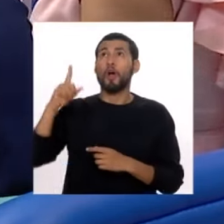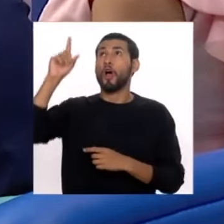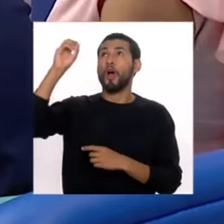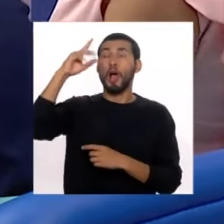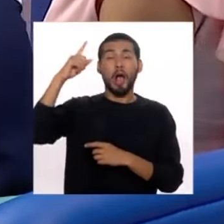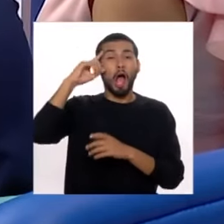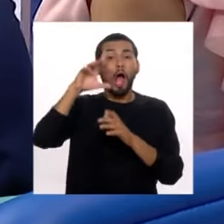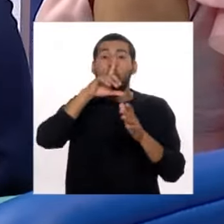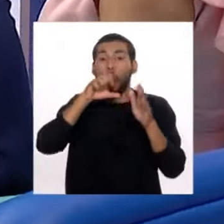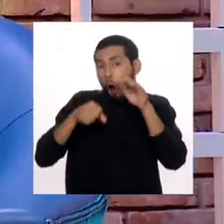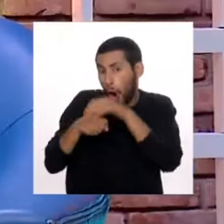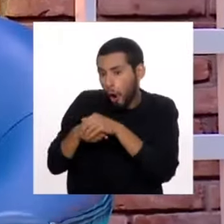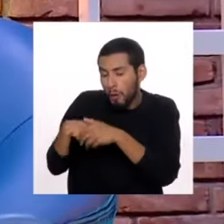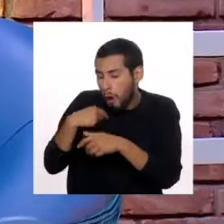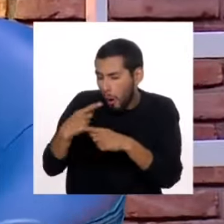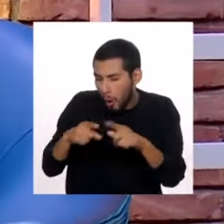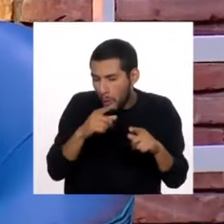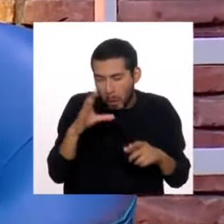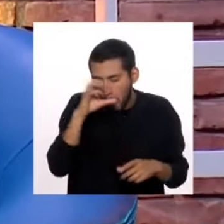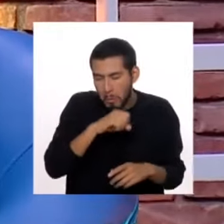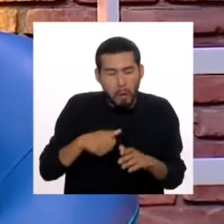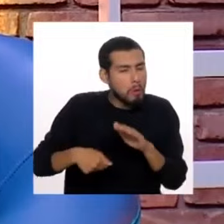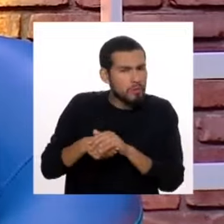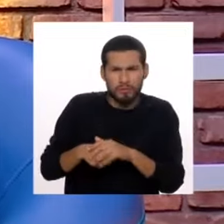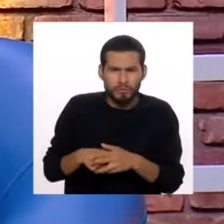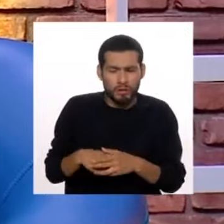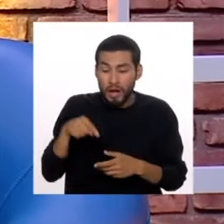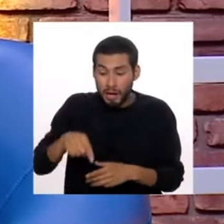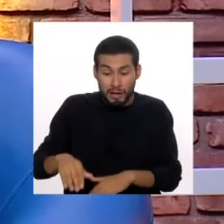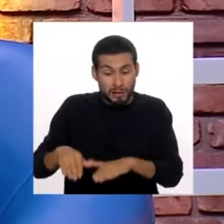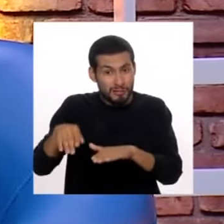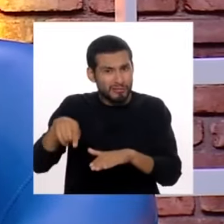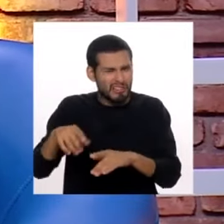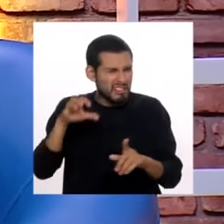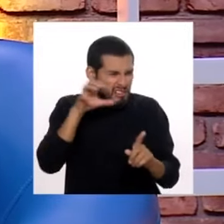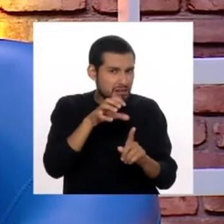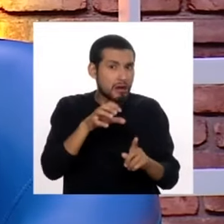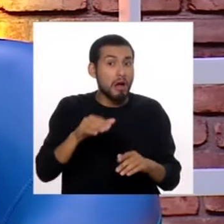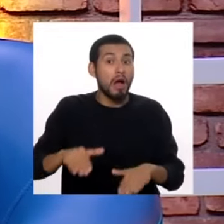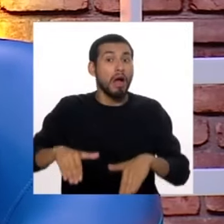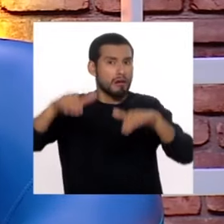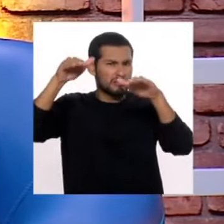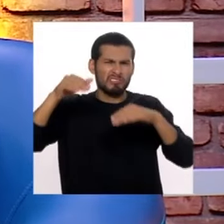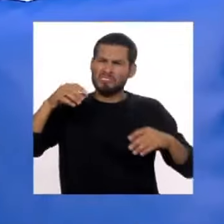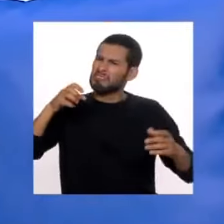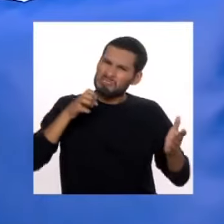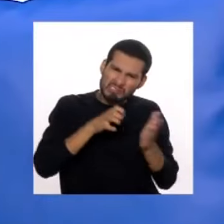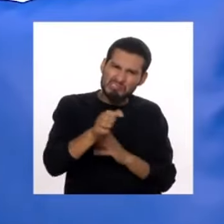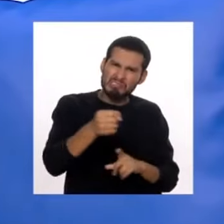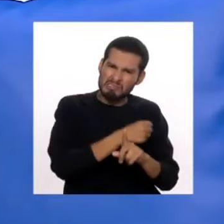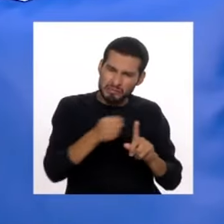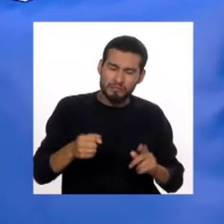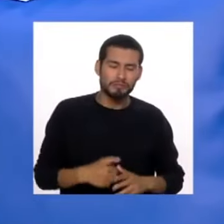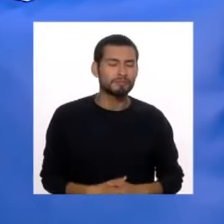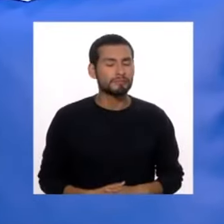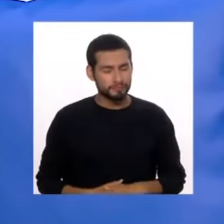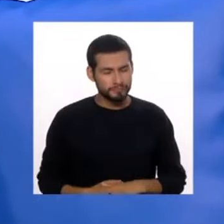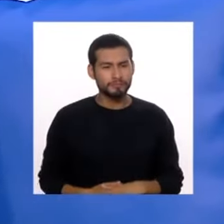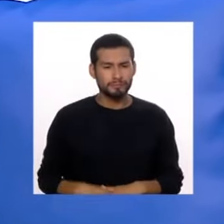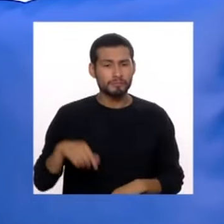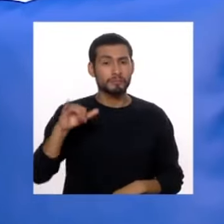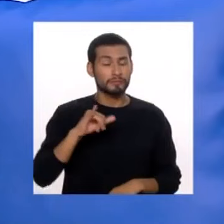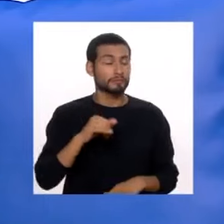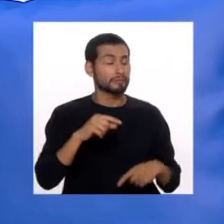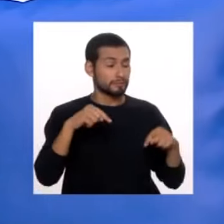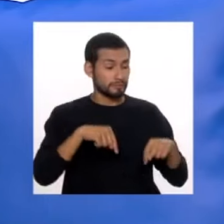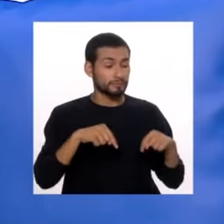dedo. Los niños que ahora bulean de grandes terminan siendo personas violentas. Y pasa también, Christopher, que los niños